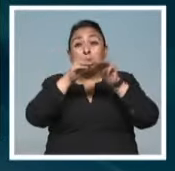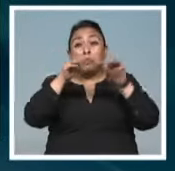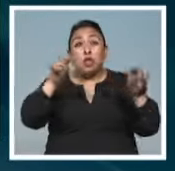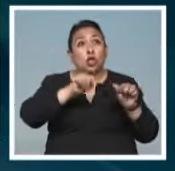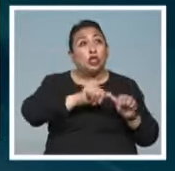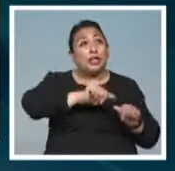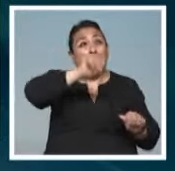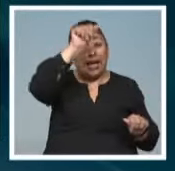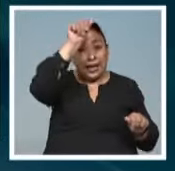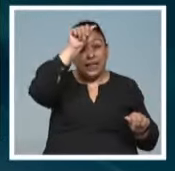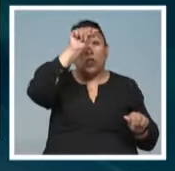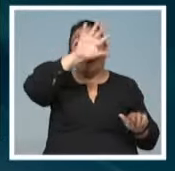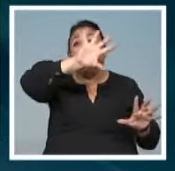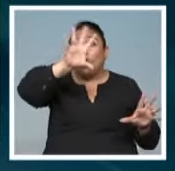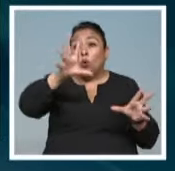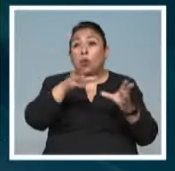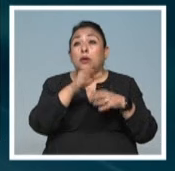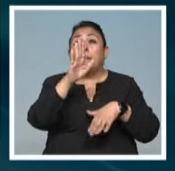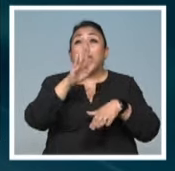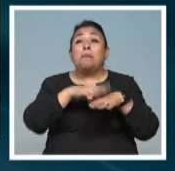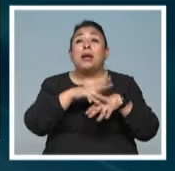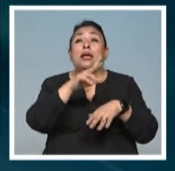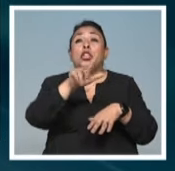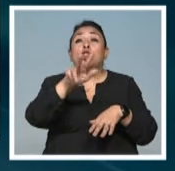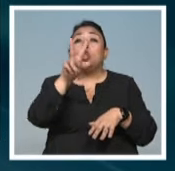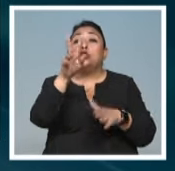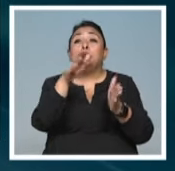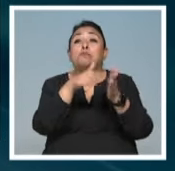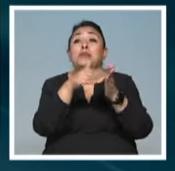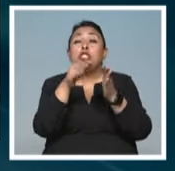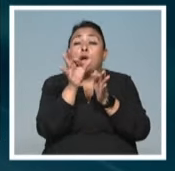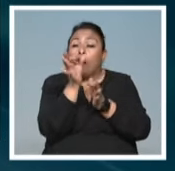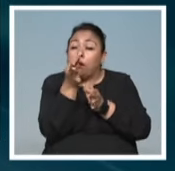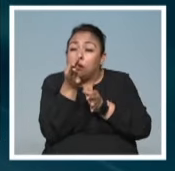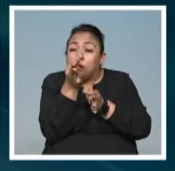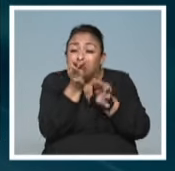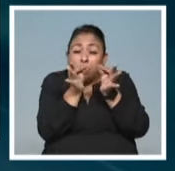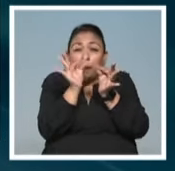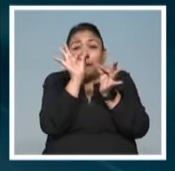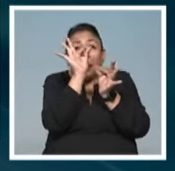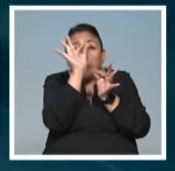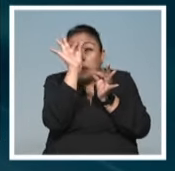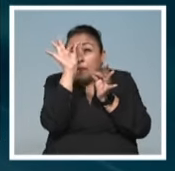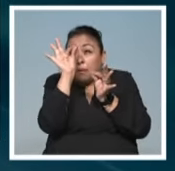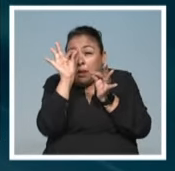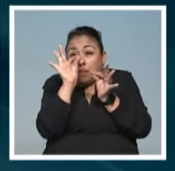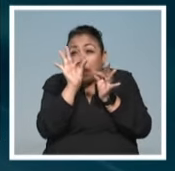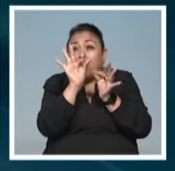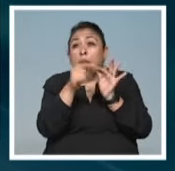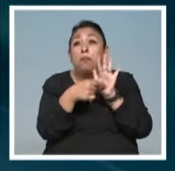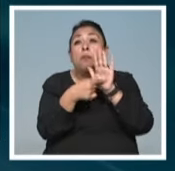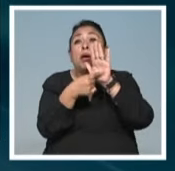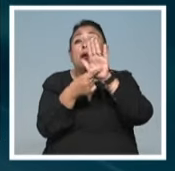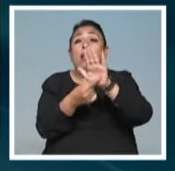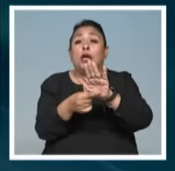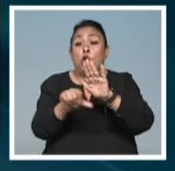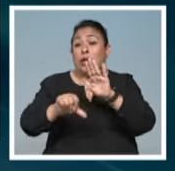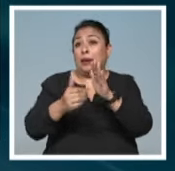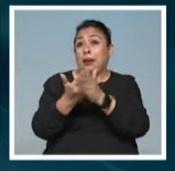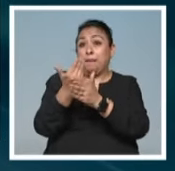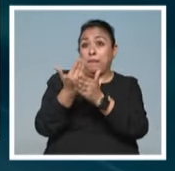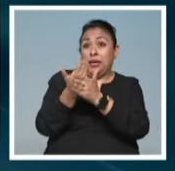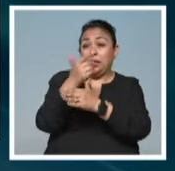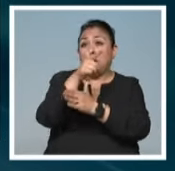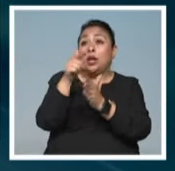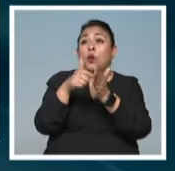altura y está conformado por más de dos millones de chaquiras. La obra fue presentada esta mañana